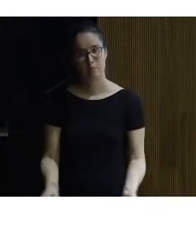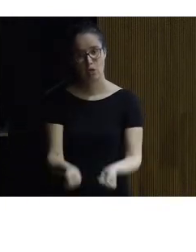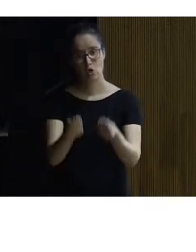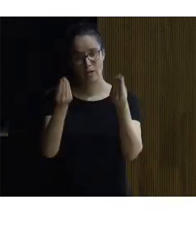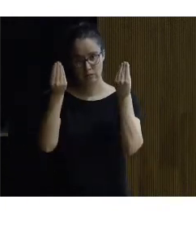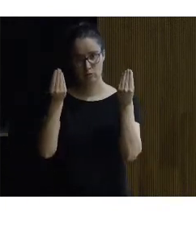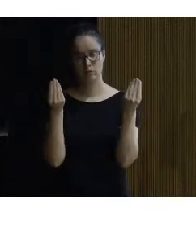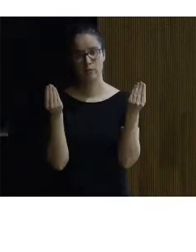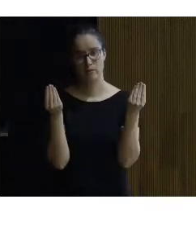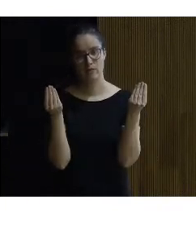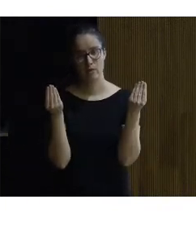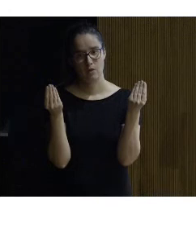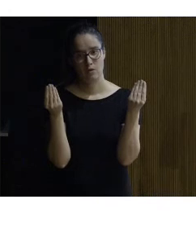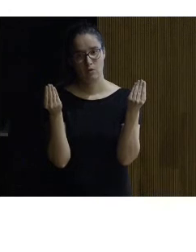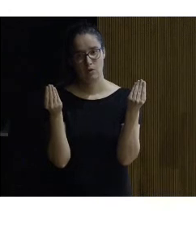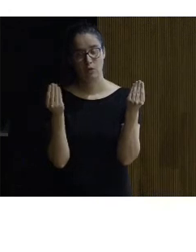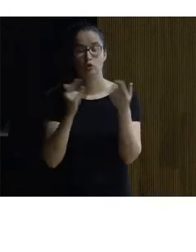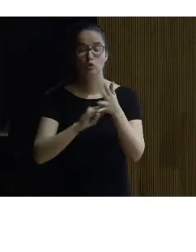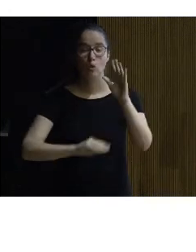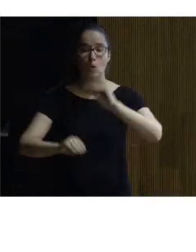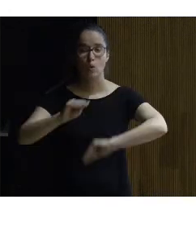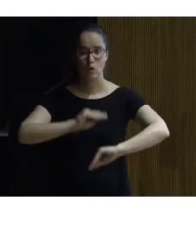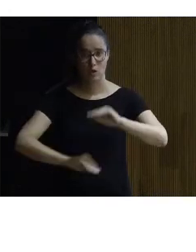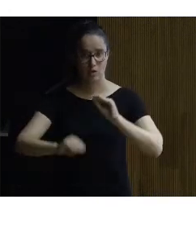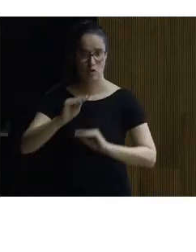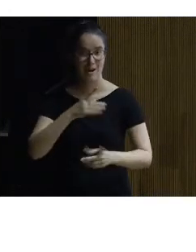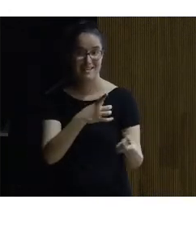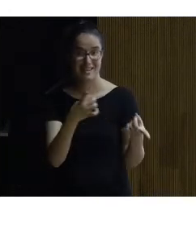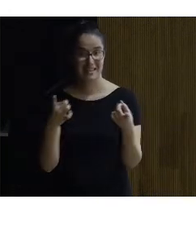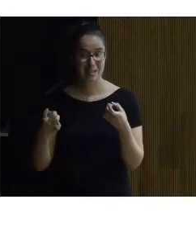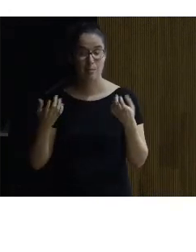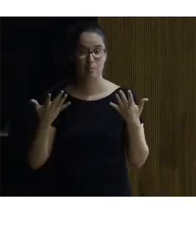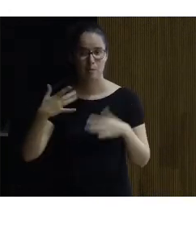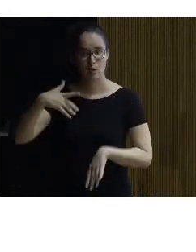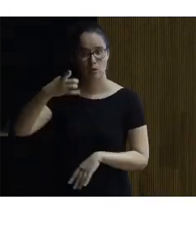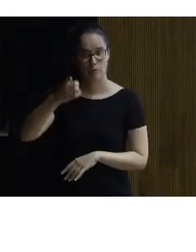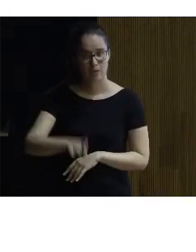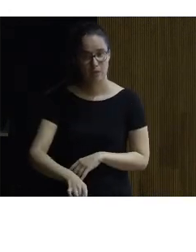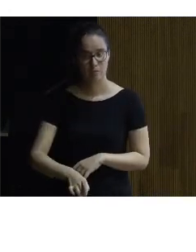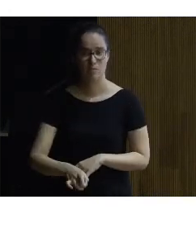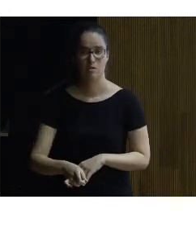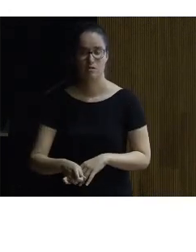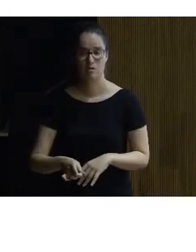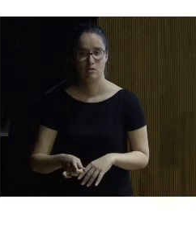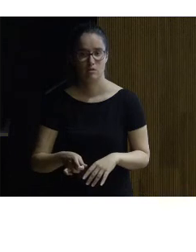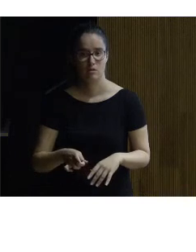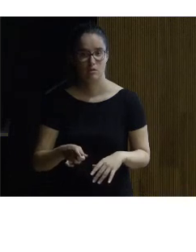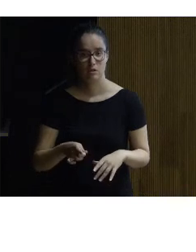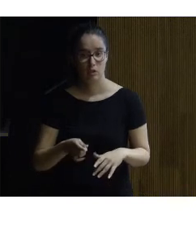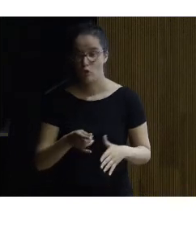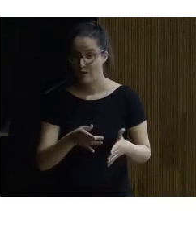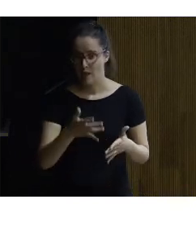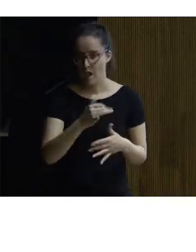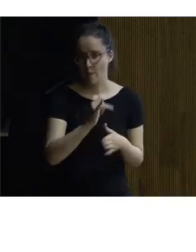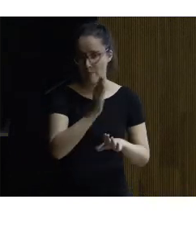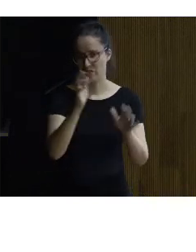posible esa resolviendo la necesidad pero también sin dañar lo ya existente